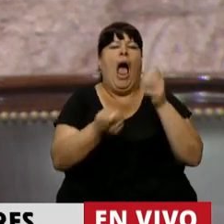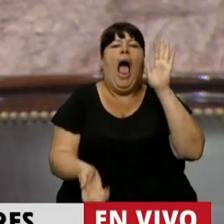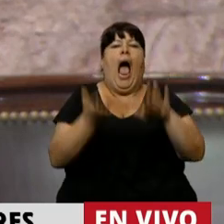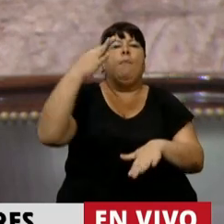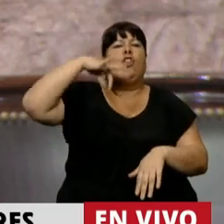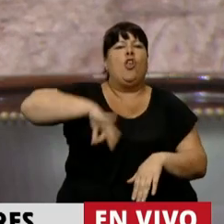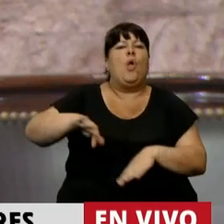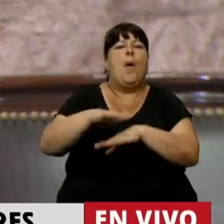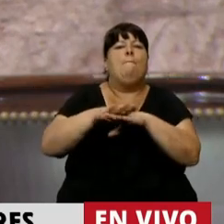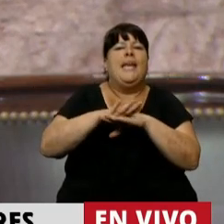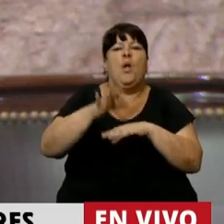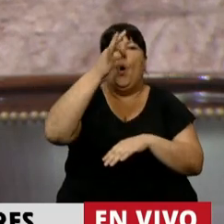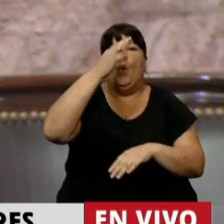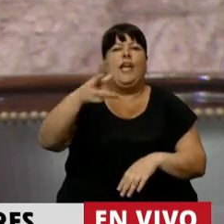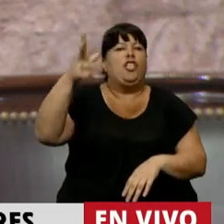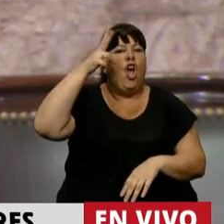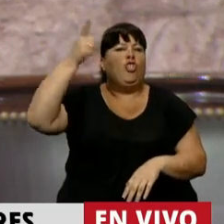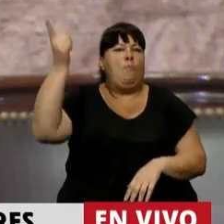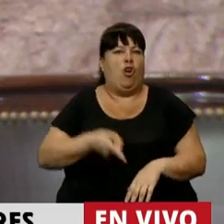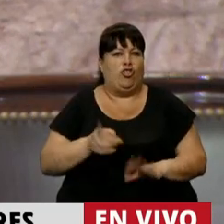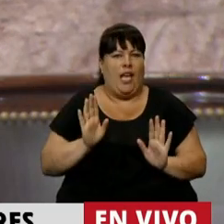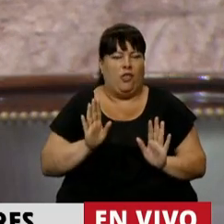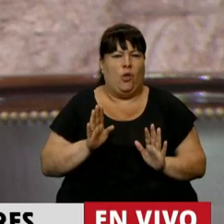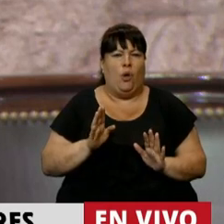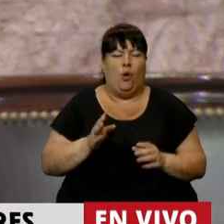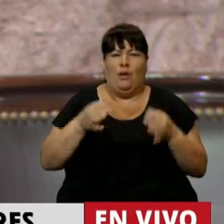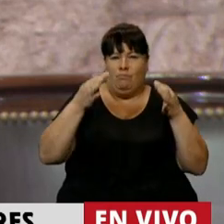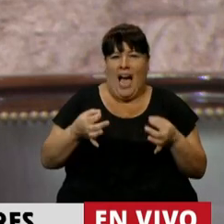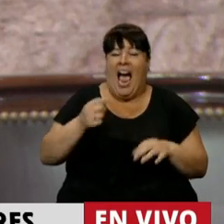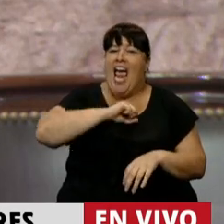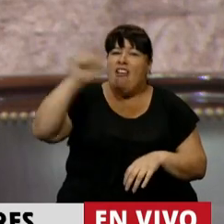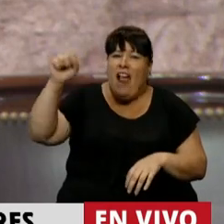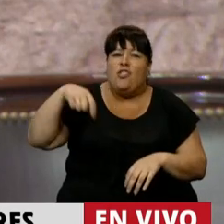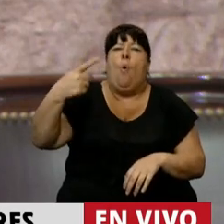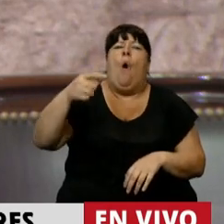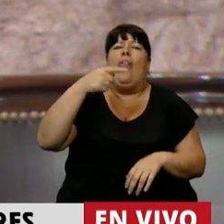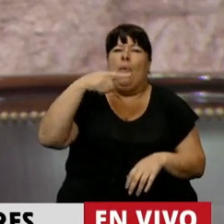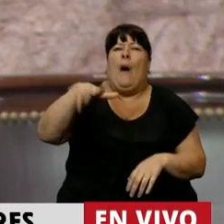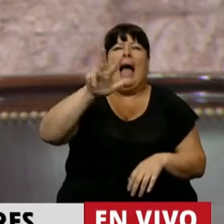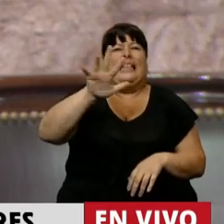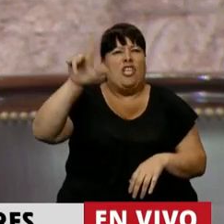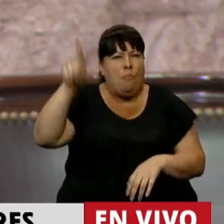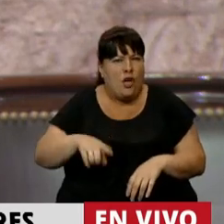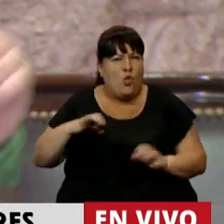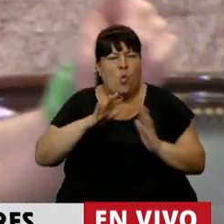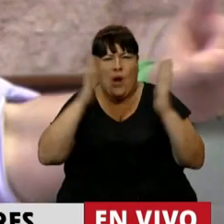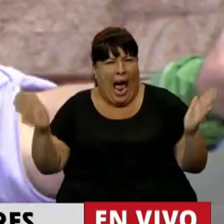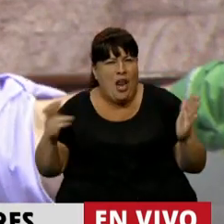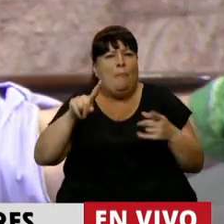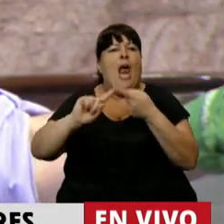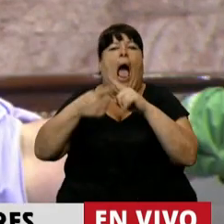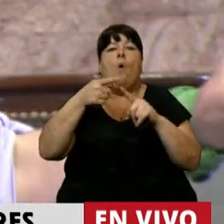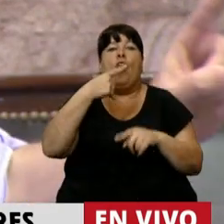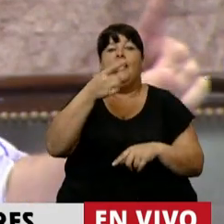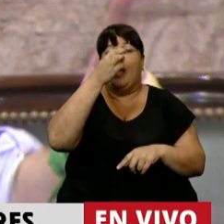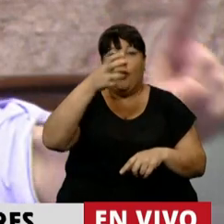aumento del salario mínimo de 28%, cuando la inflación va a ser del 35% durante un año, pero ese acuerdo